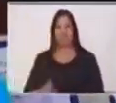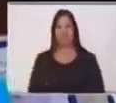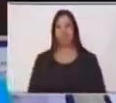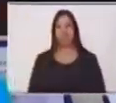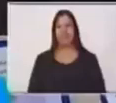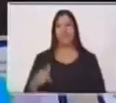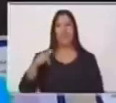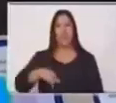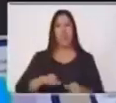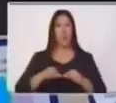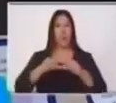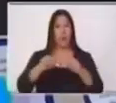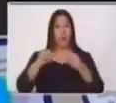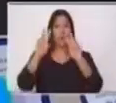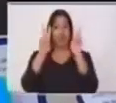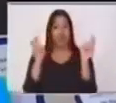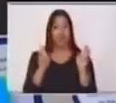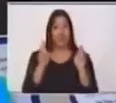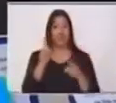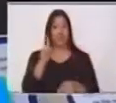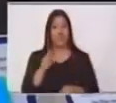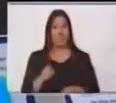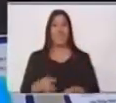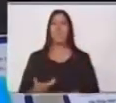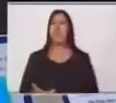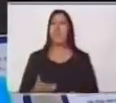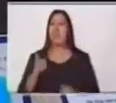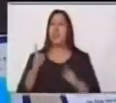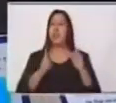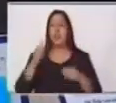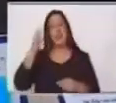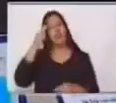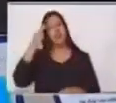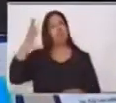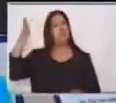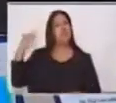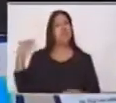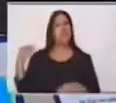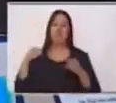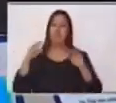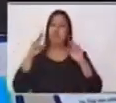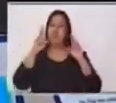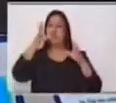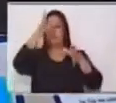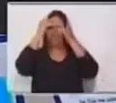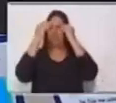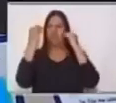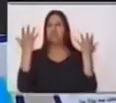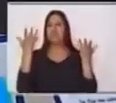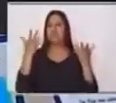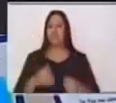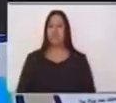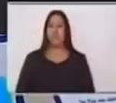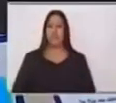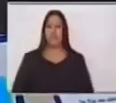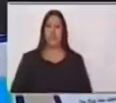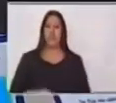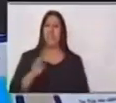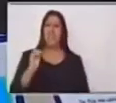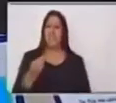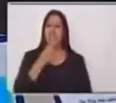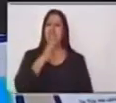hoy, activaremos los conocimientos previos. Y para ello te haré unas preguntas. ¿Qué es literatura?